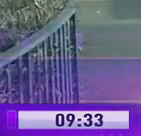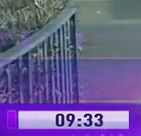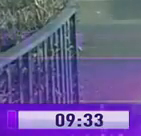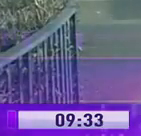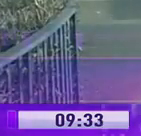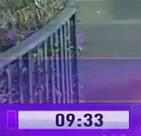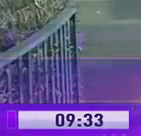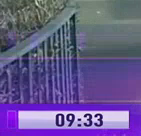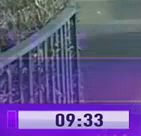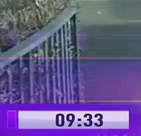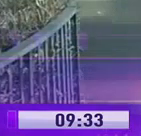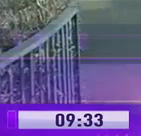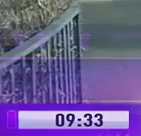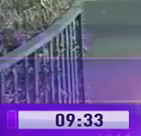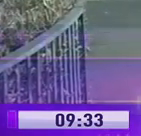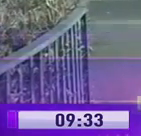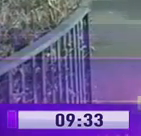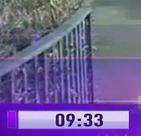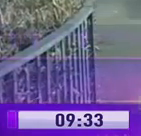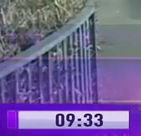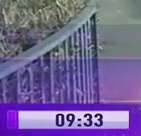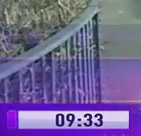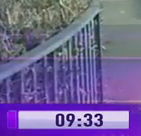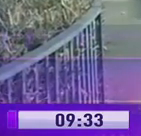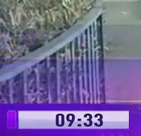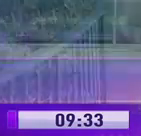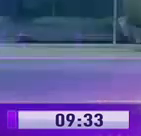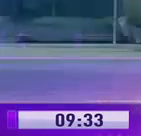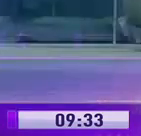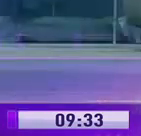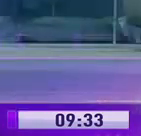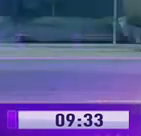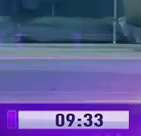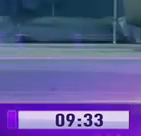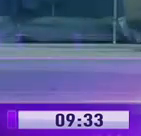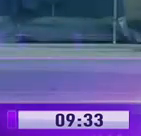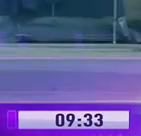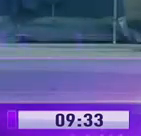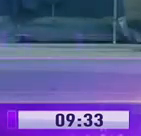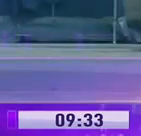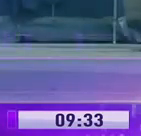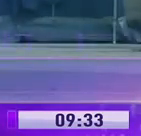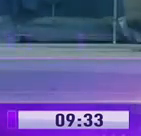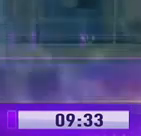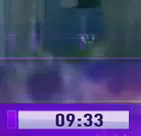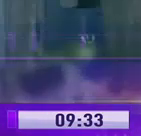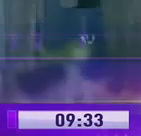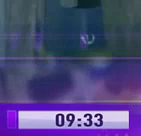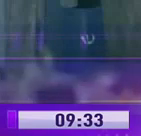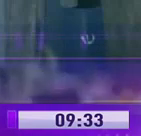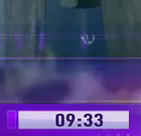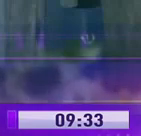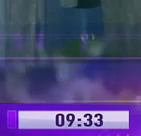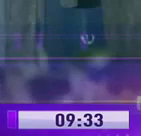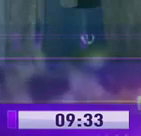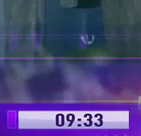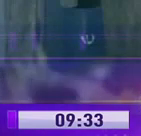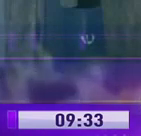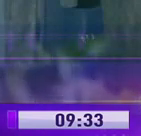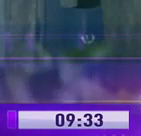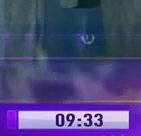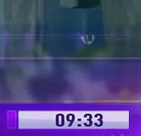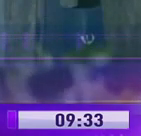en varios países del mundo frente a la crisis sanitaria que vivimos del COVID-19. Una pausa, 9.33,